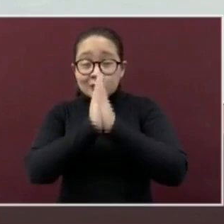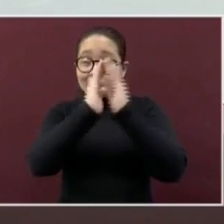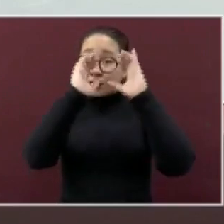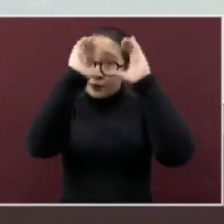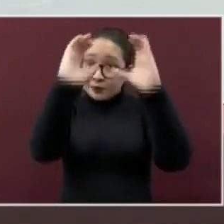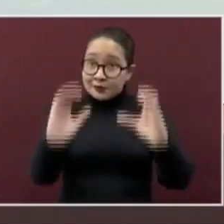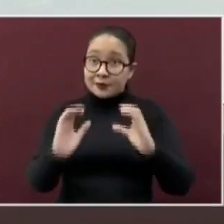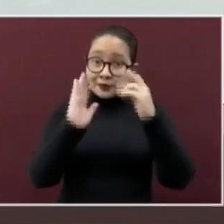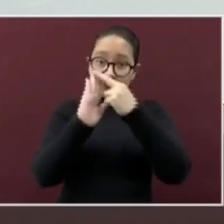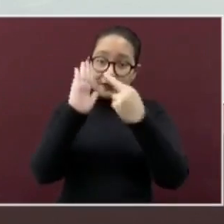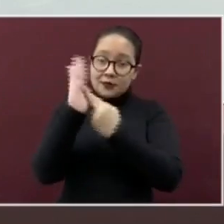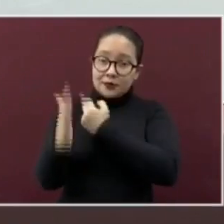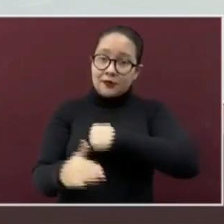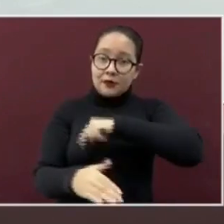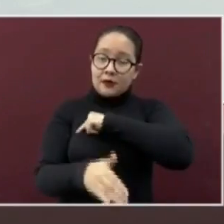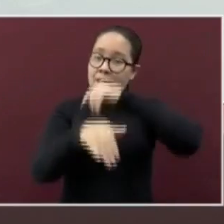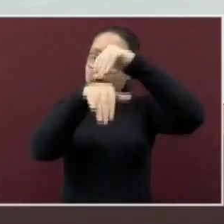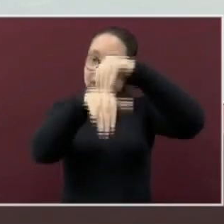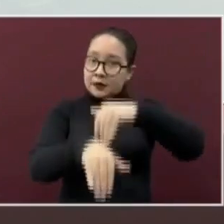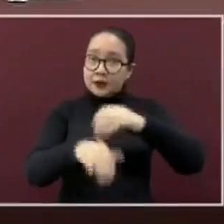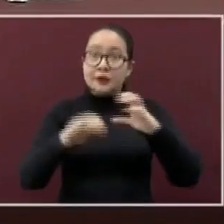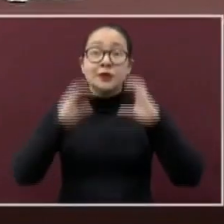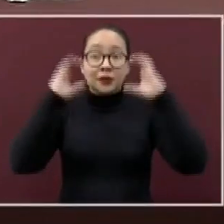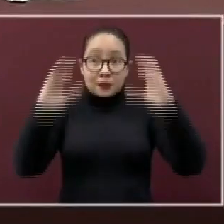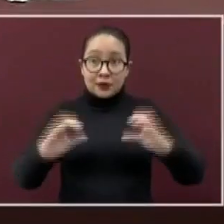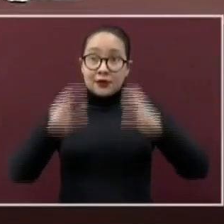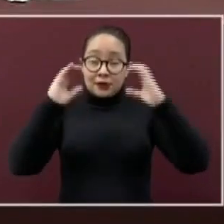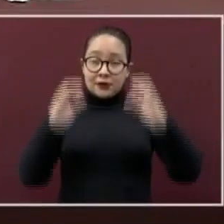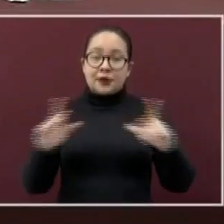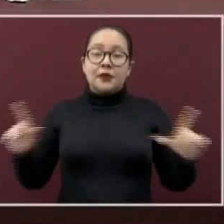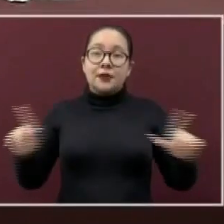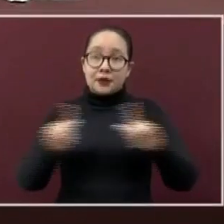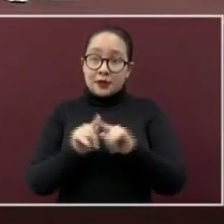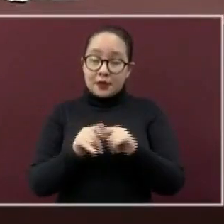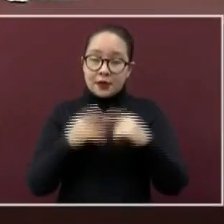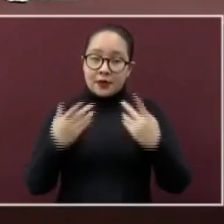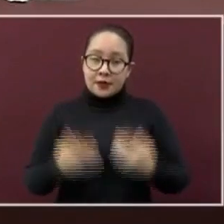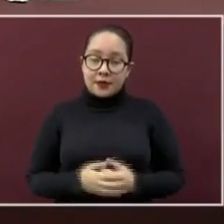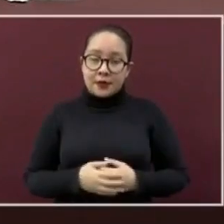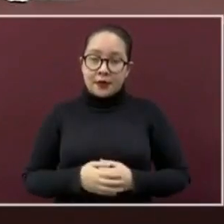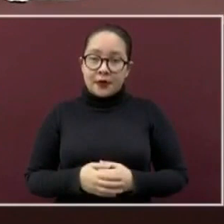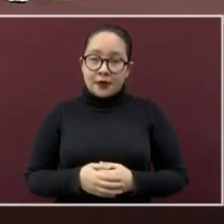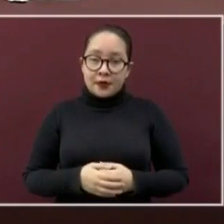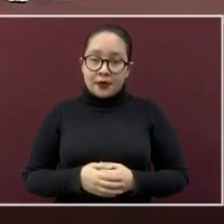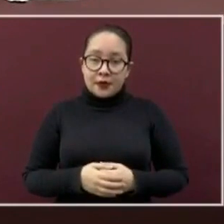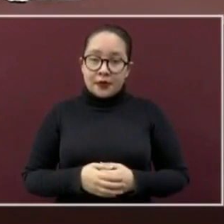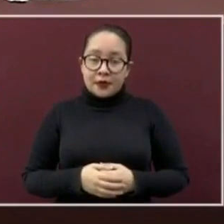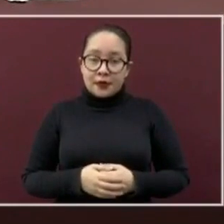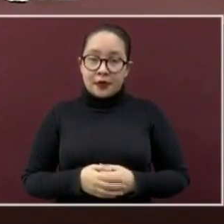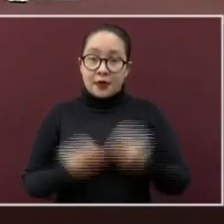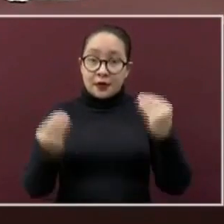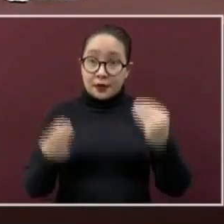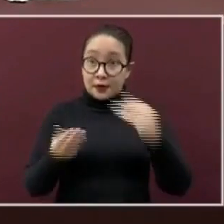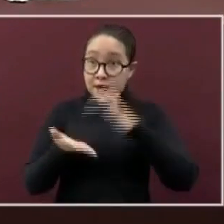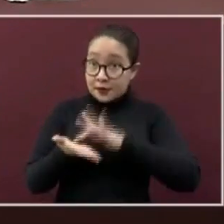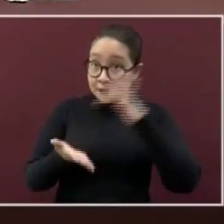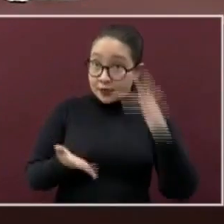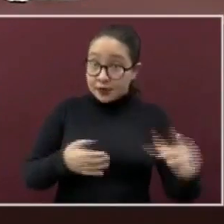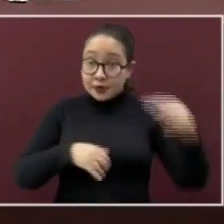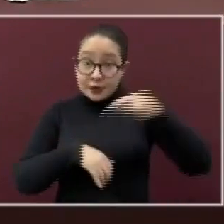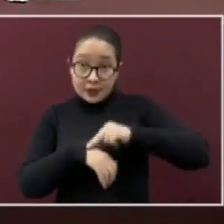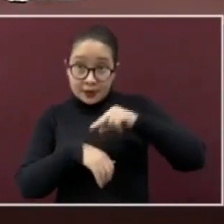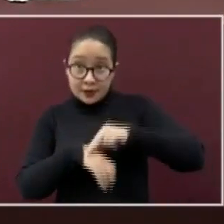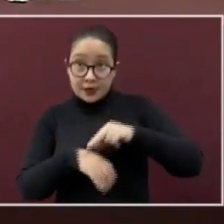fundamental no aflojar las medidas de protección. Por mi parte es todo, doctor. Muchísimas gracias, doctora.